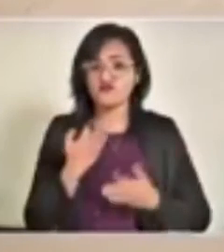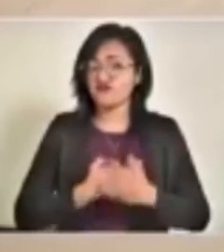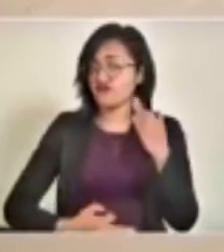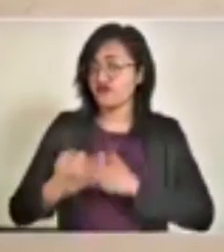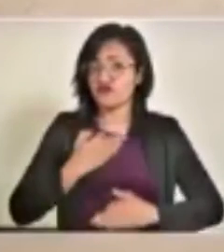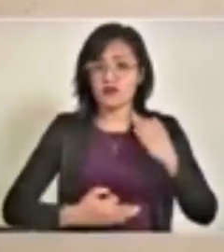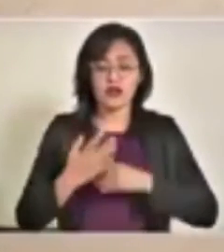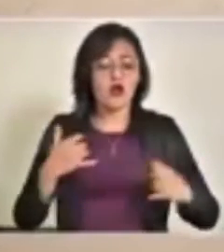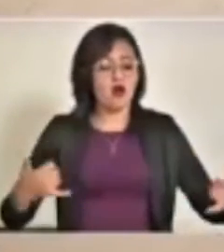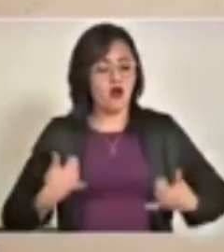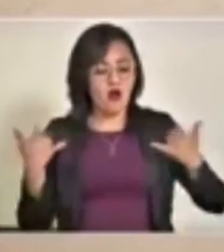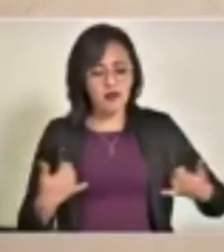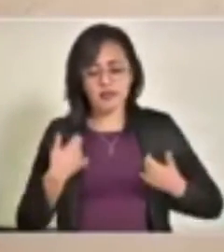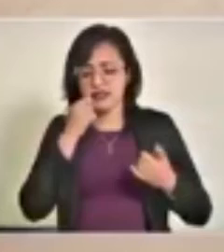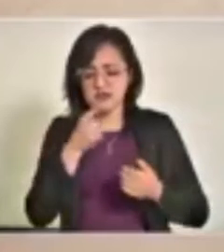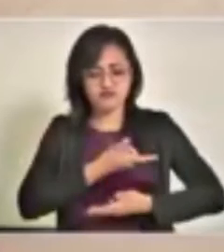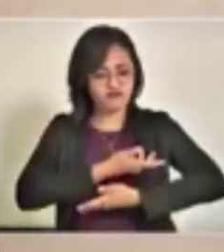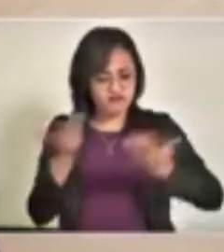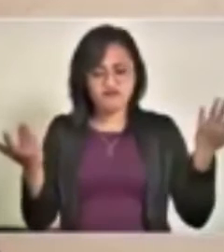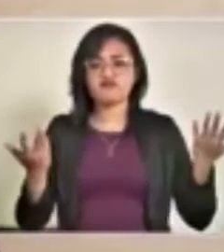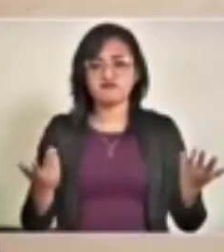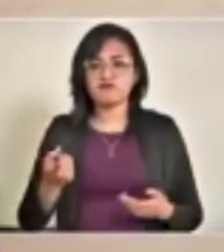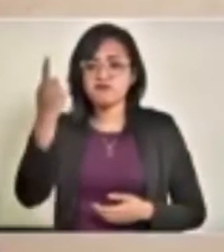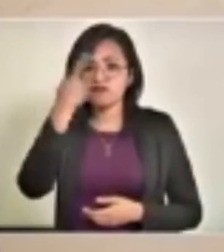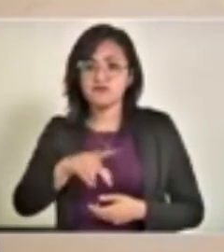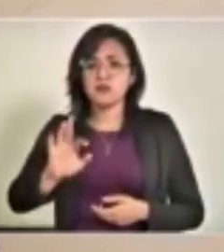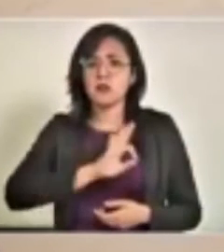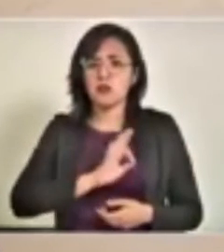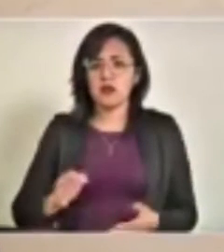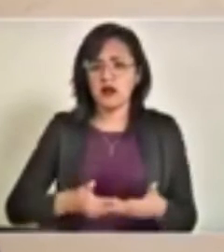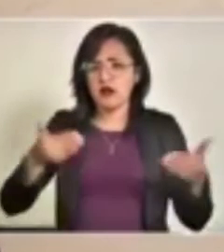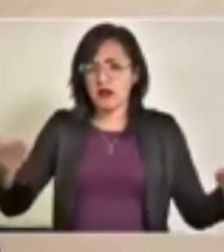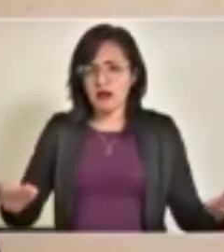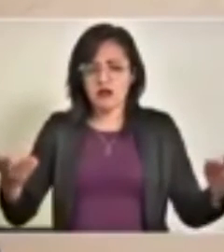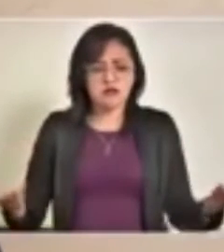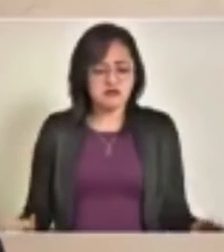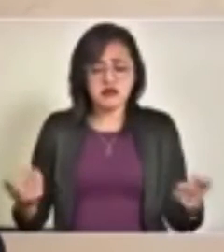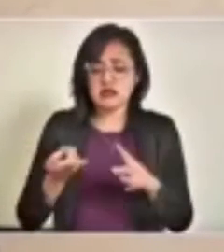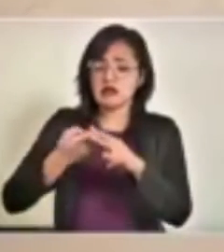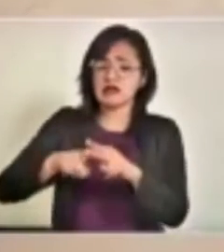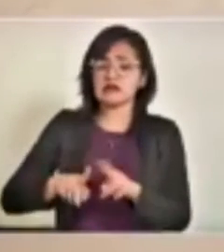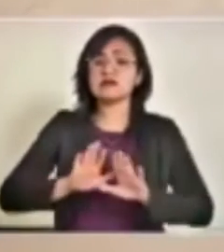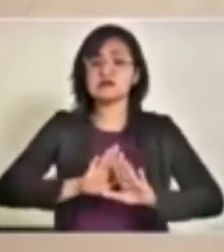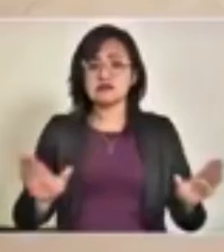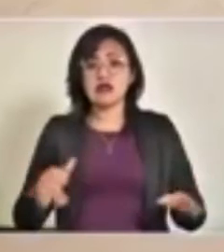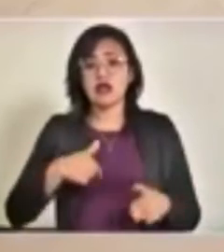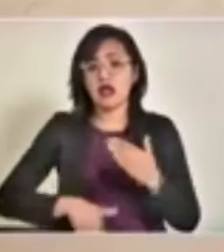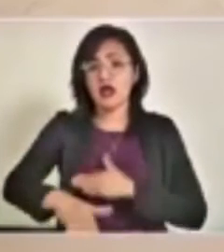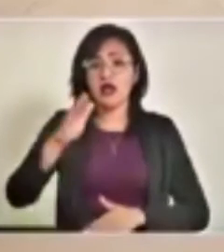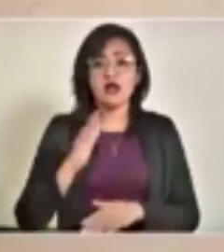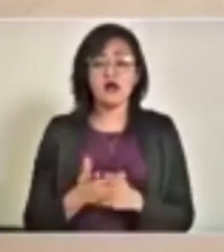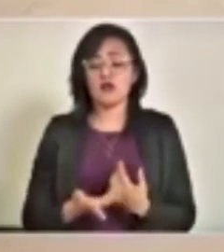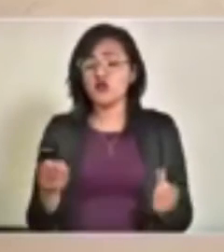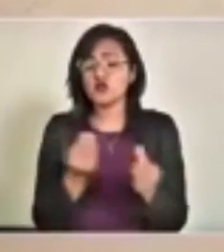de nuestros jóvenes, para que puedan iniciar su